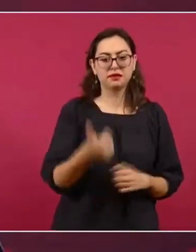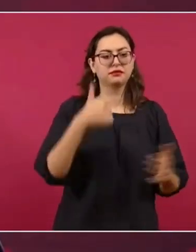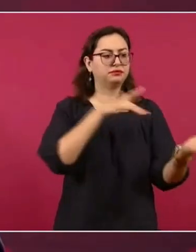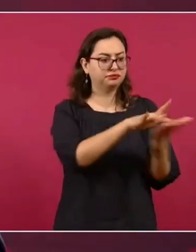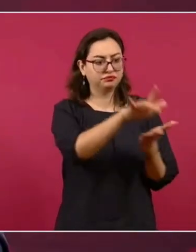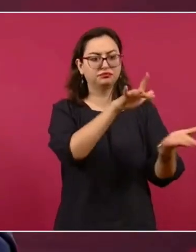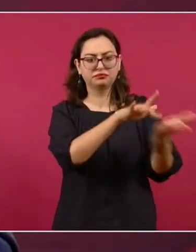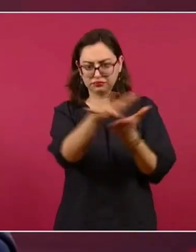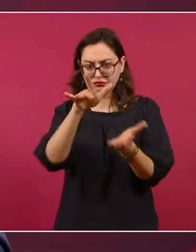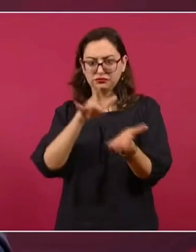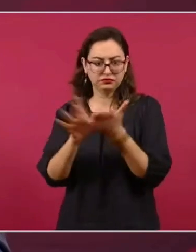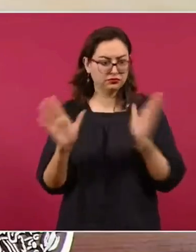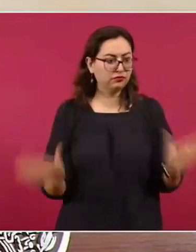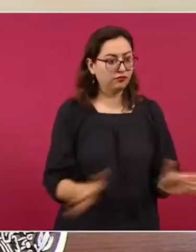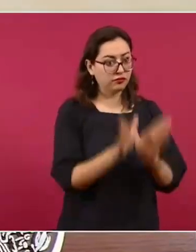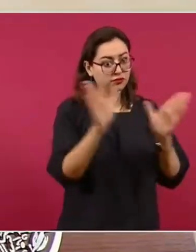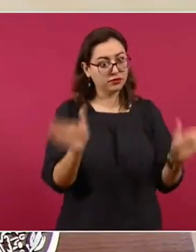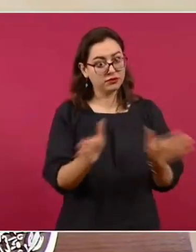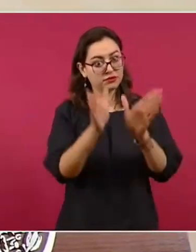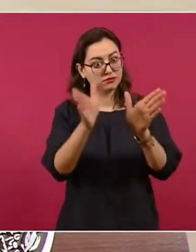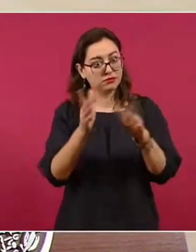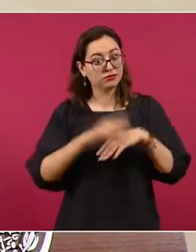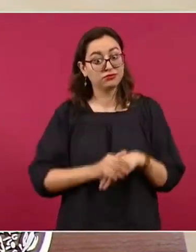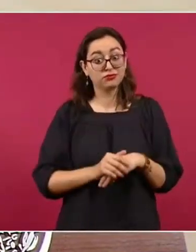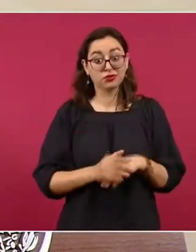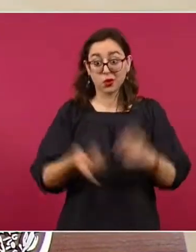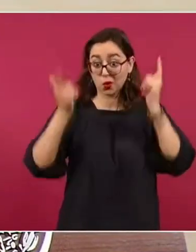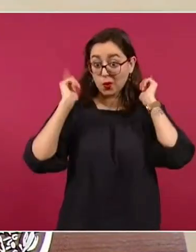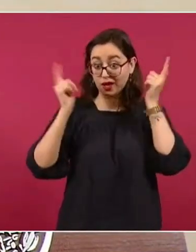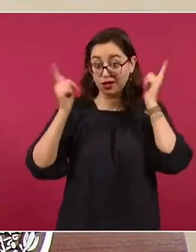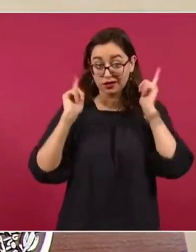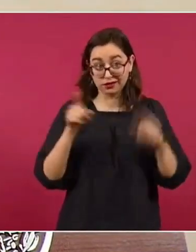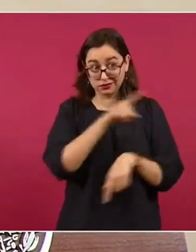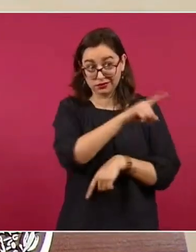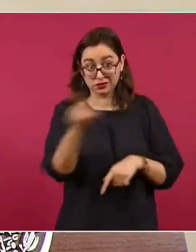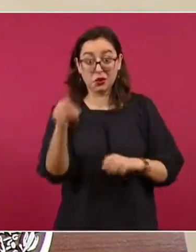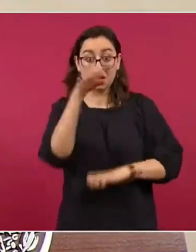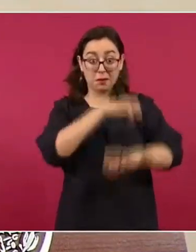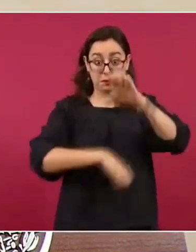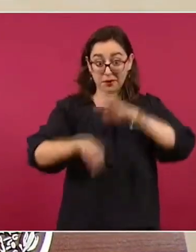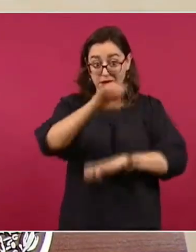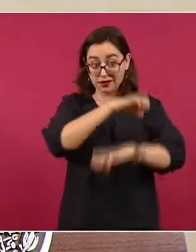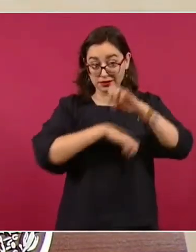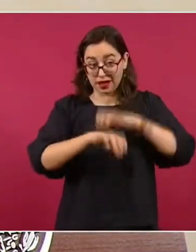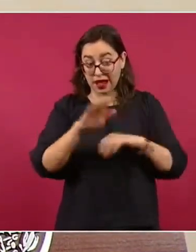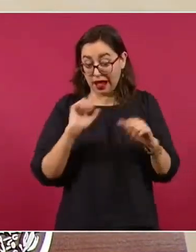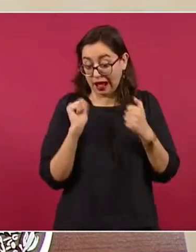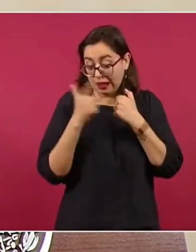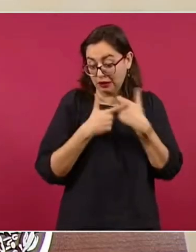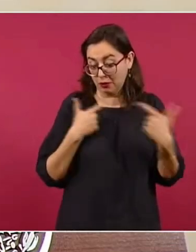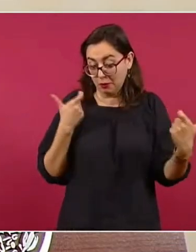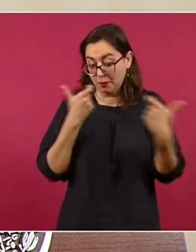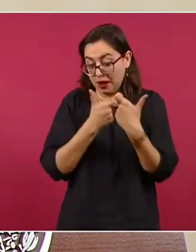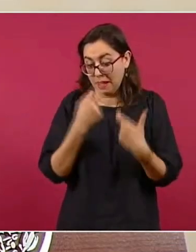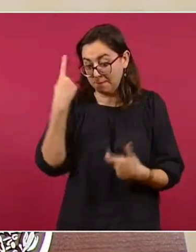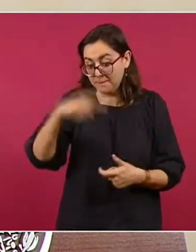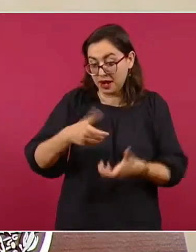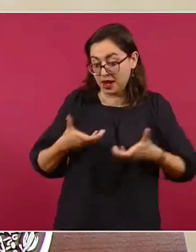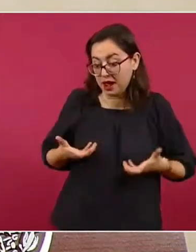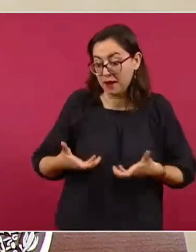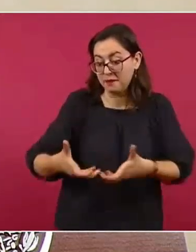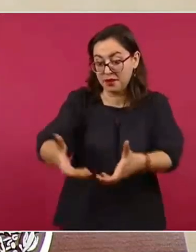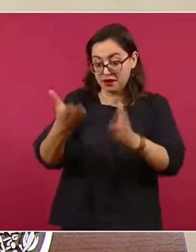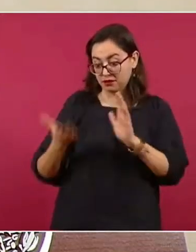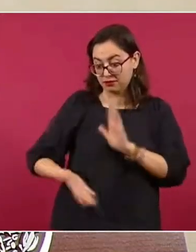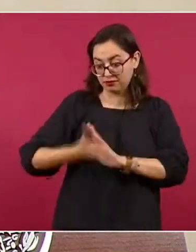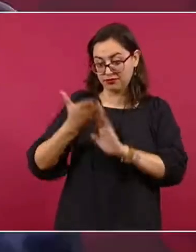inversionistas a hacer el camino o que cooperen, que pongan una